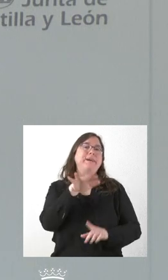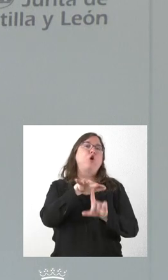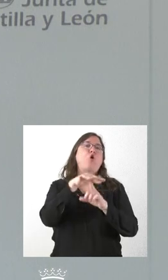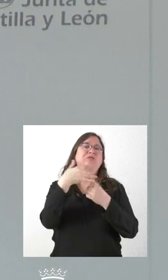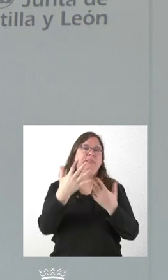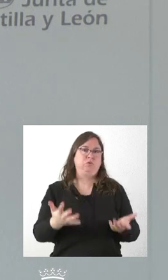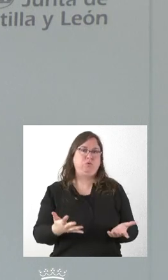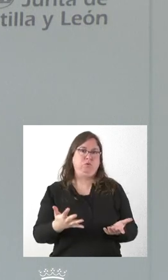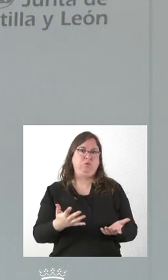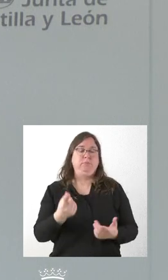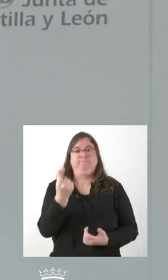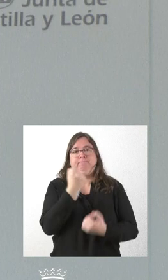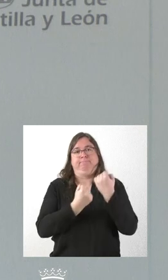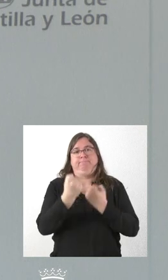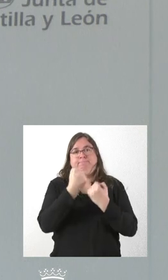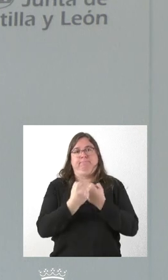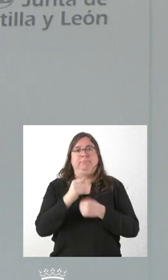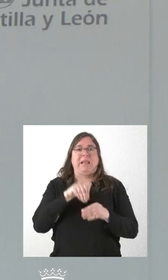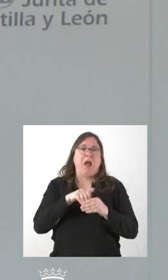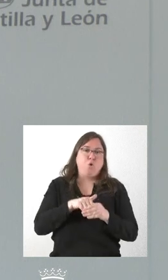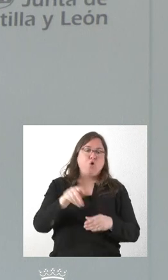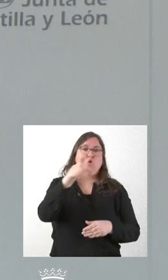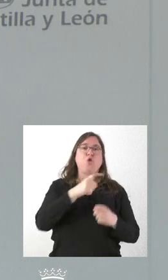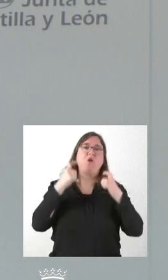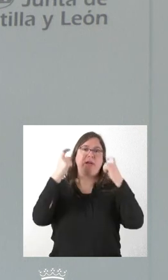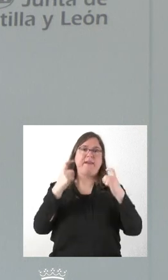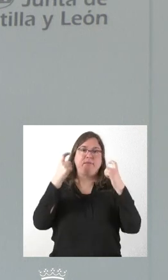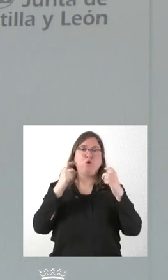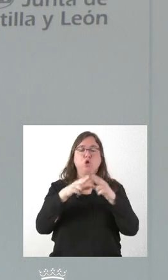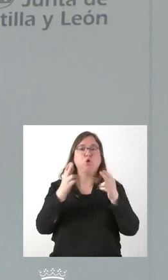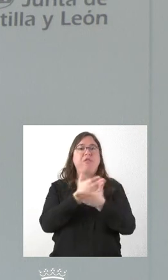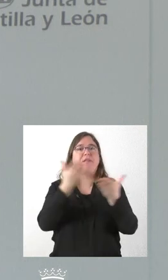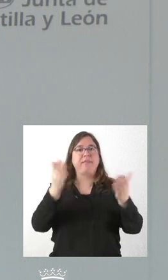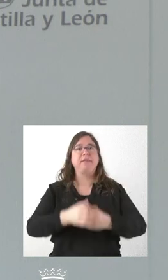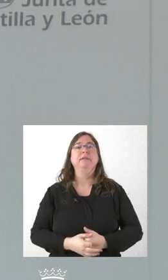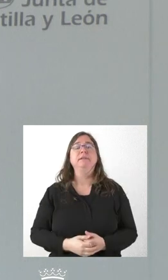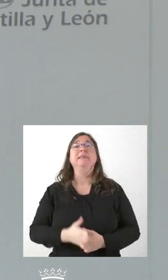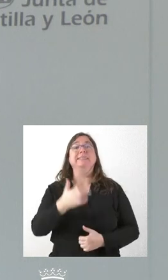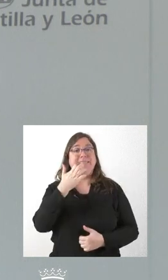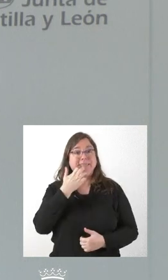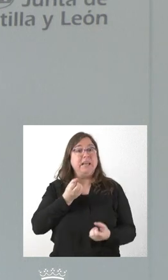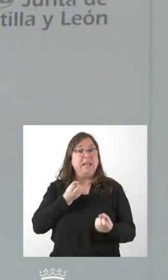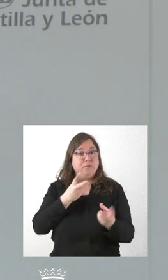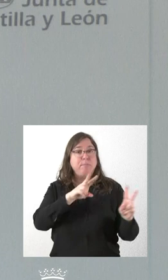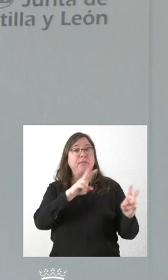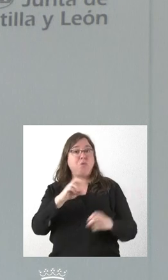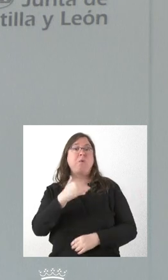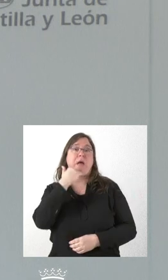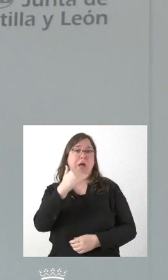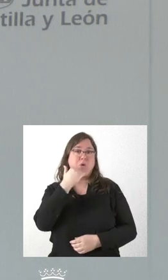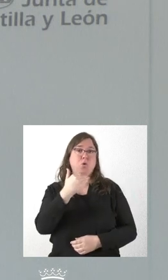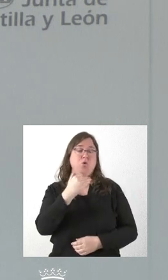de austeridad y esfuerzo que hacemos en toda la sociedad. Cuando tengamos información adicional a comunicarles,